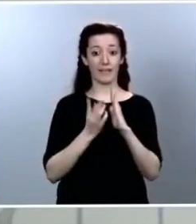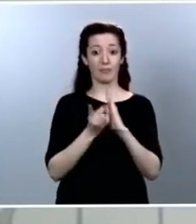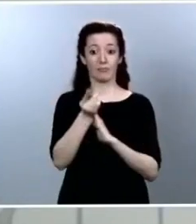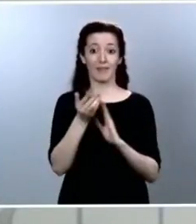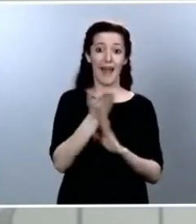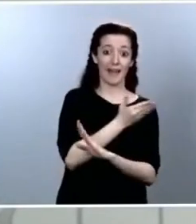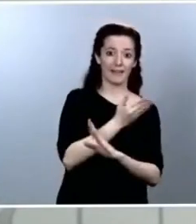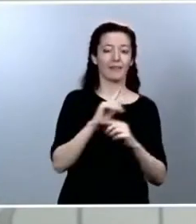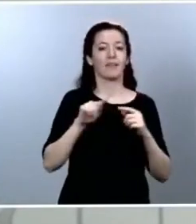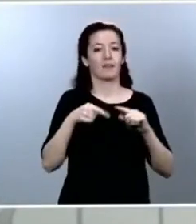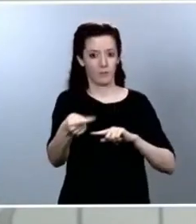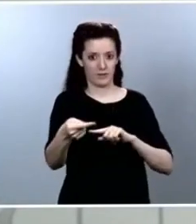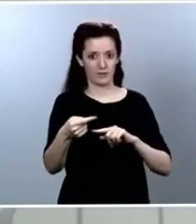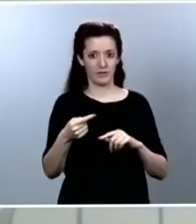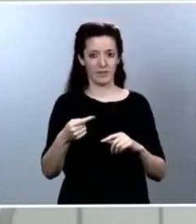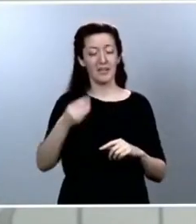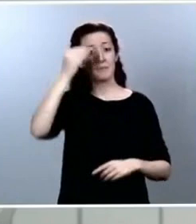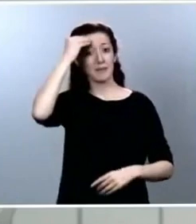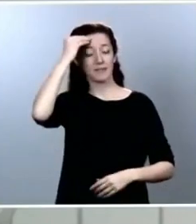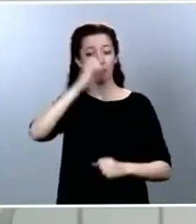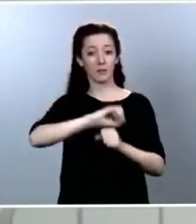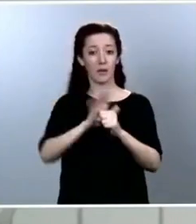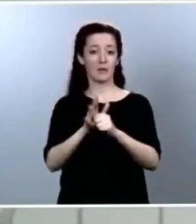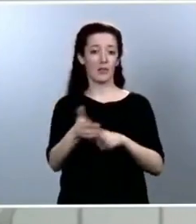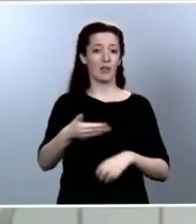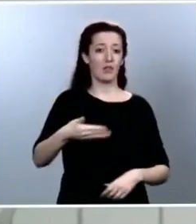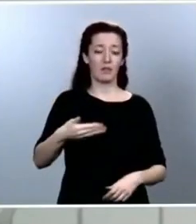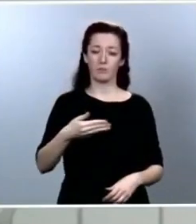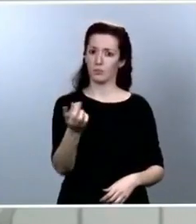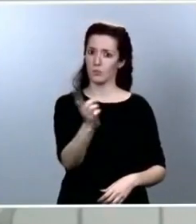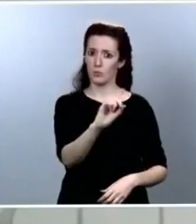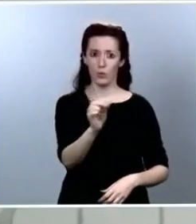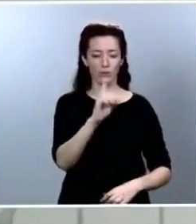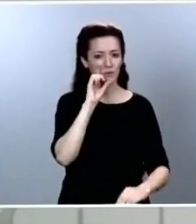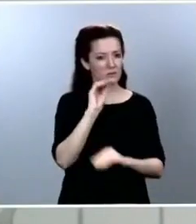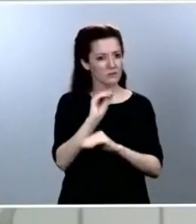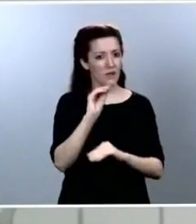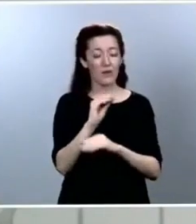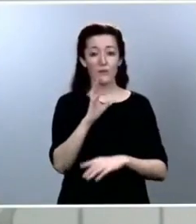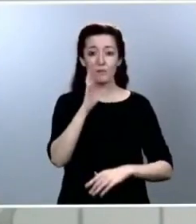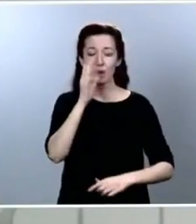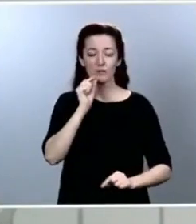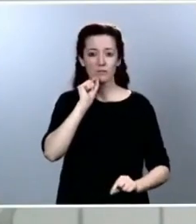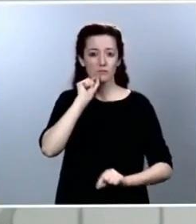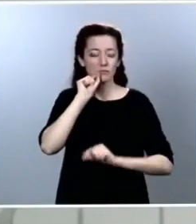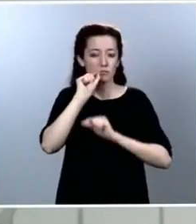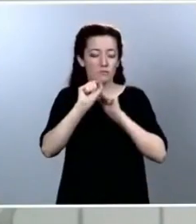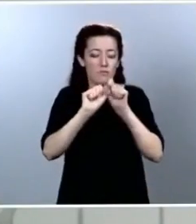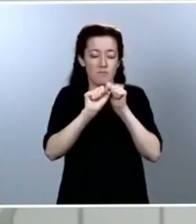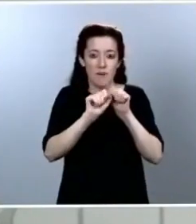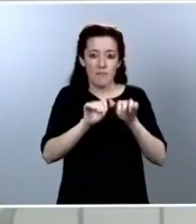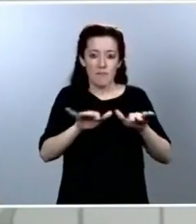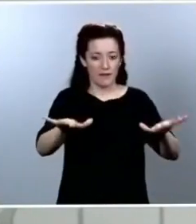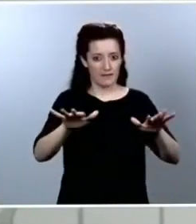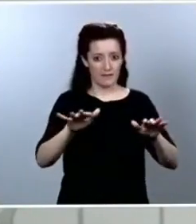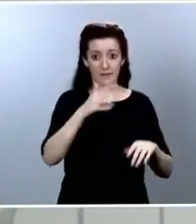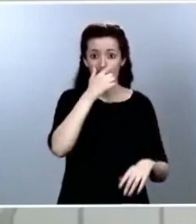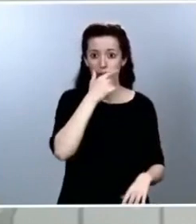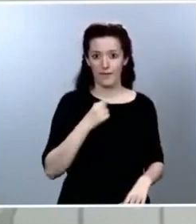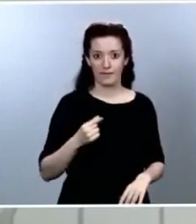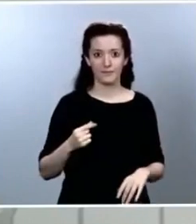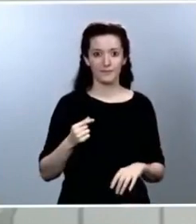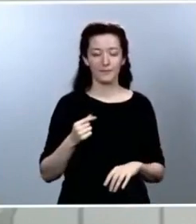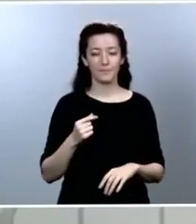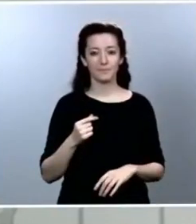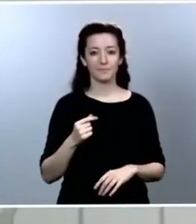el virus, de una alta capacidad de contagio. Por tanto, es importantísimo que, al igual que estamos beneficiándonos de estas